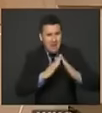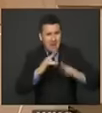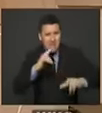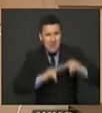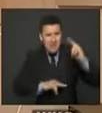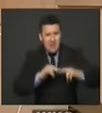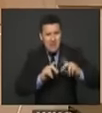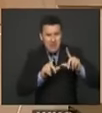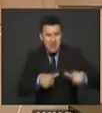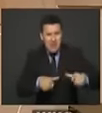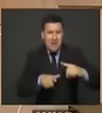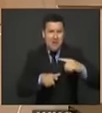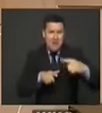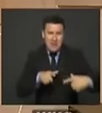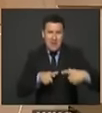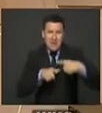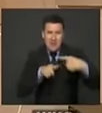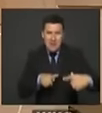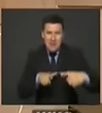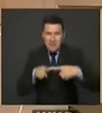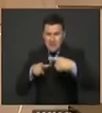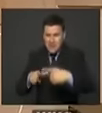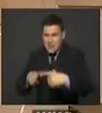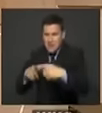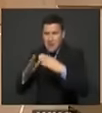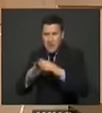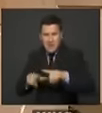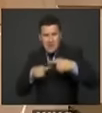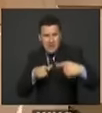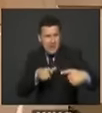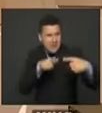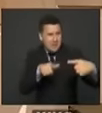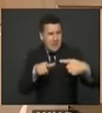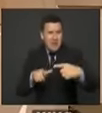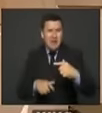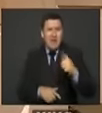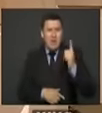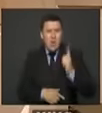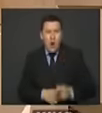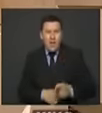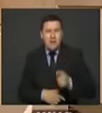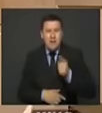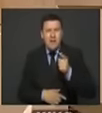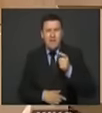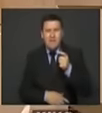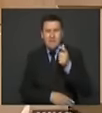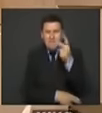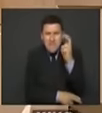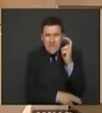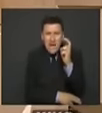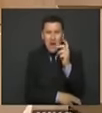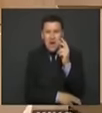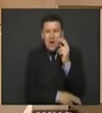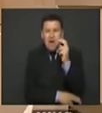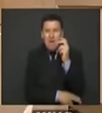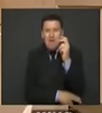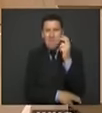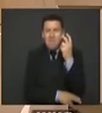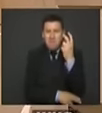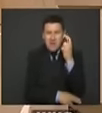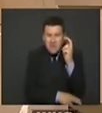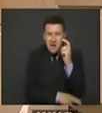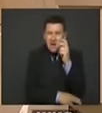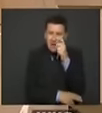formulación de proyectos tener esa mínima tecnocracia tener jueces fiscales centros de convivencia fiscalía los jueces que se